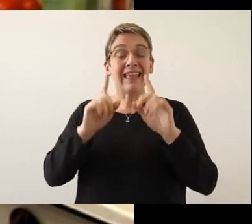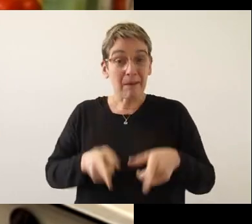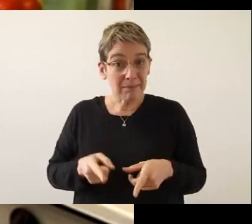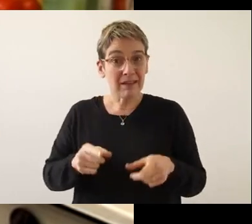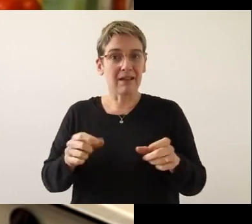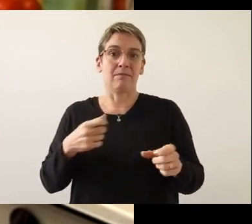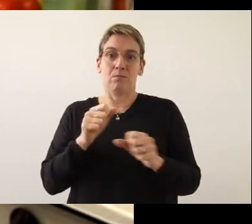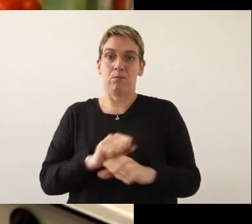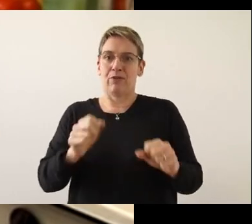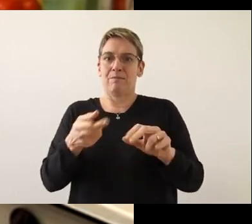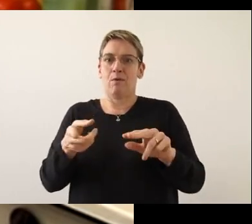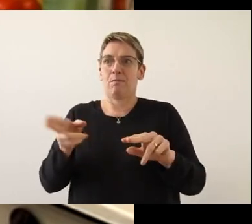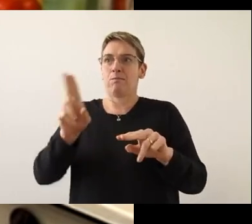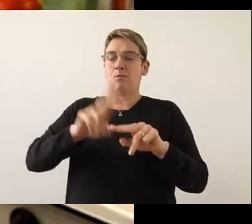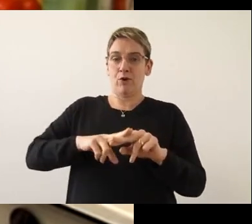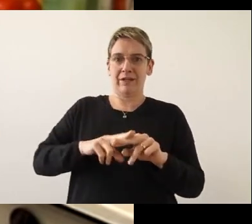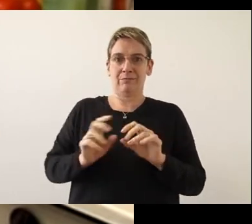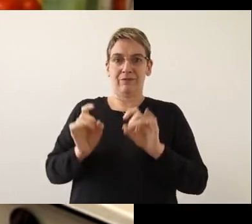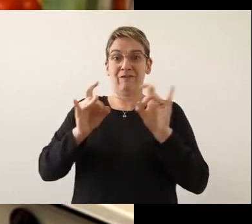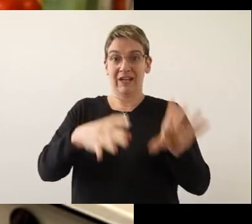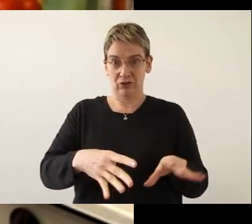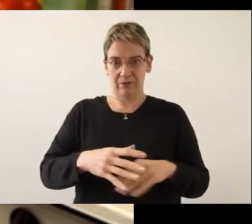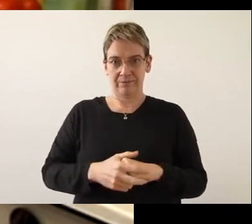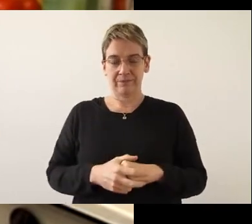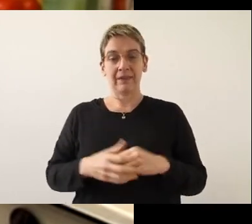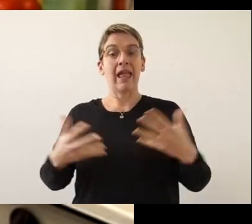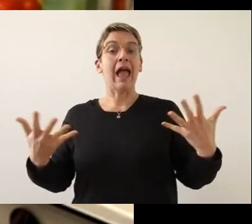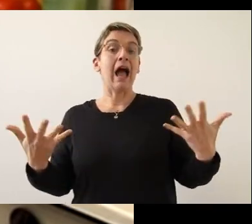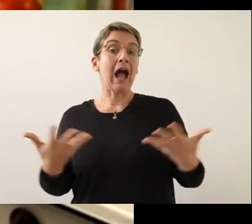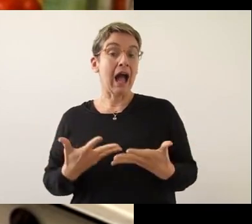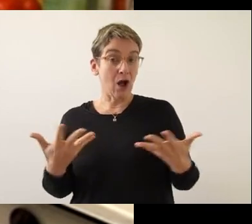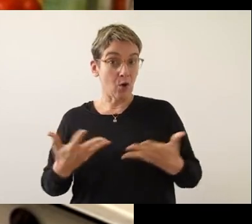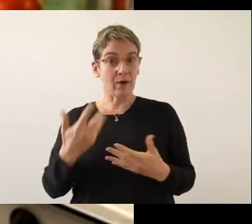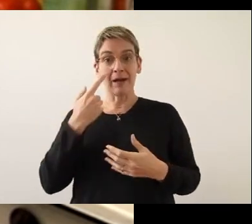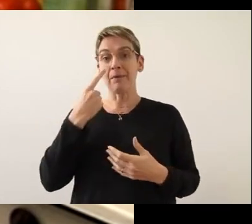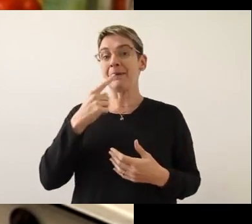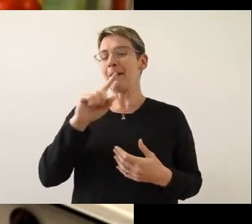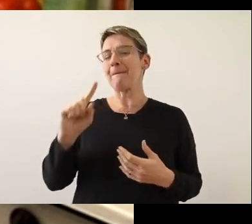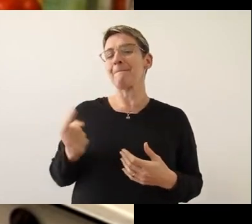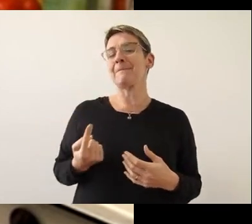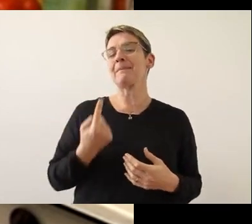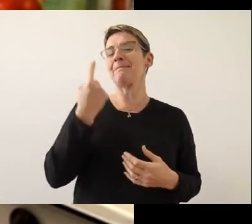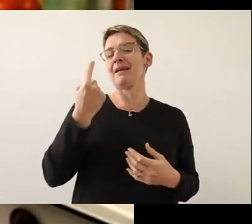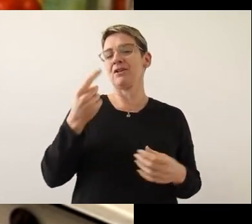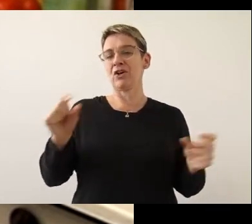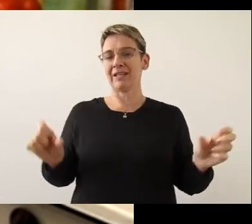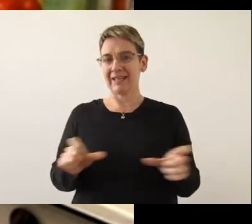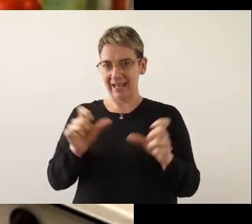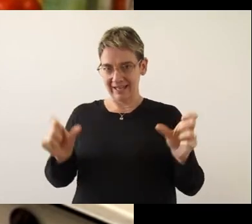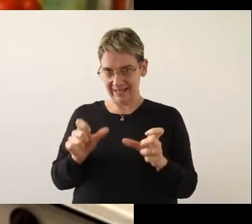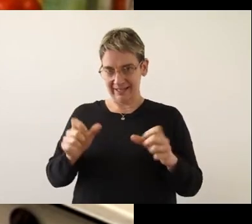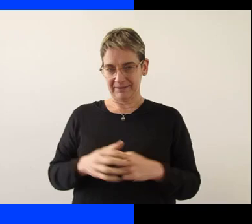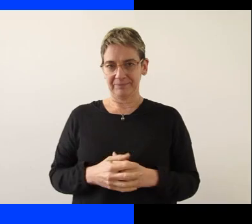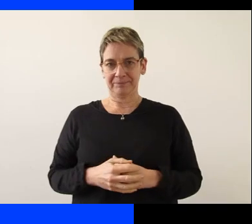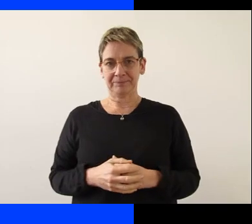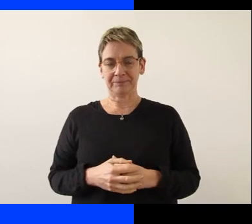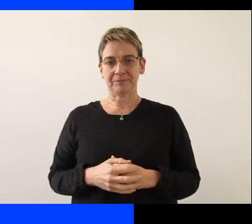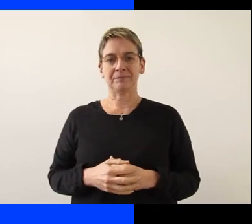la muerte. Veamos ahora los principios que están involucrados.